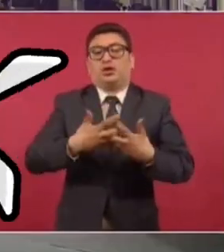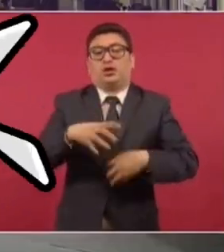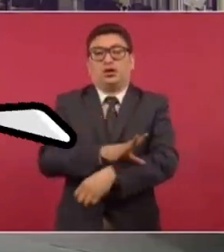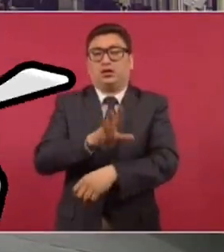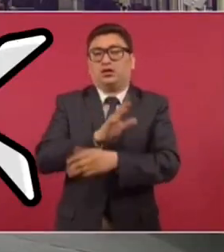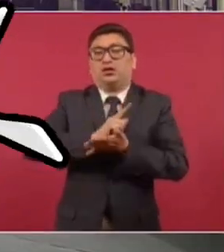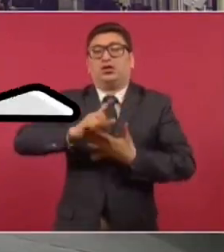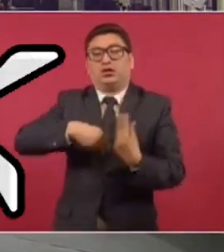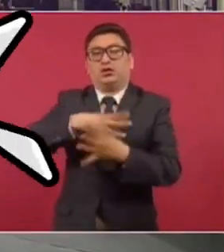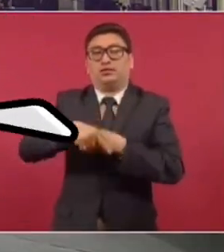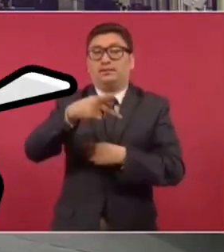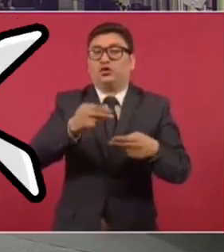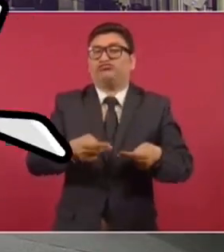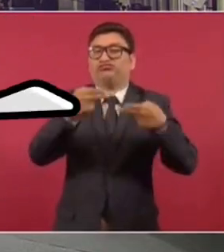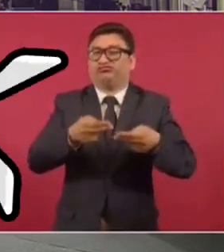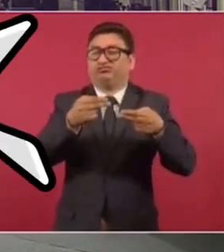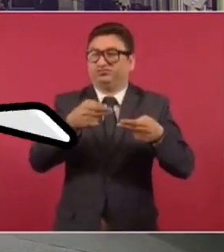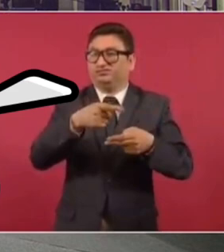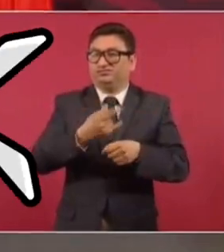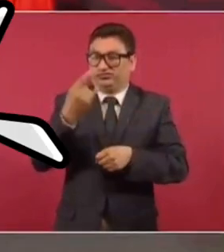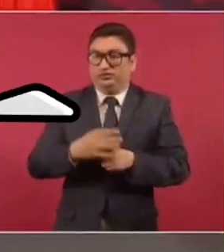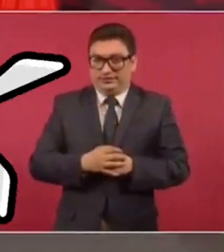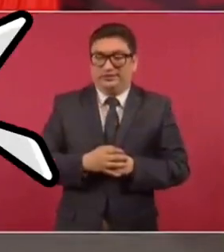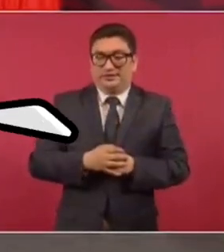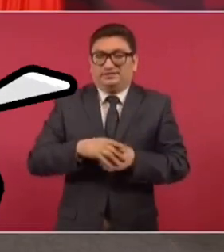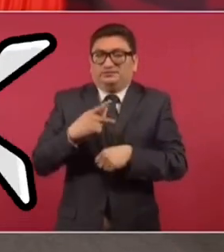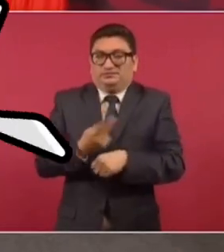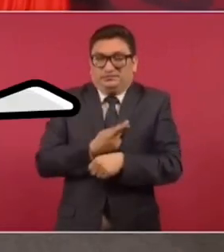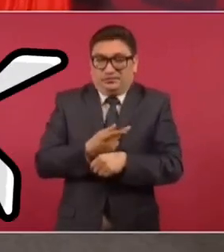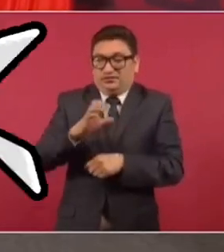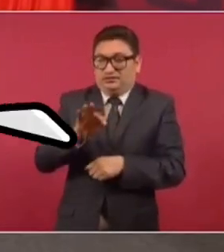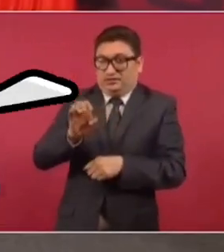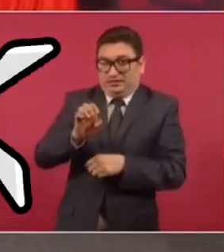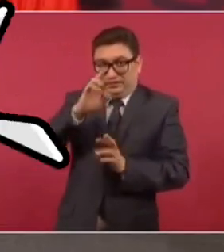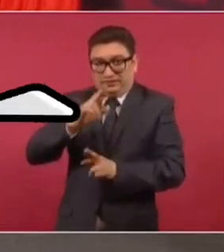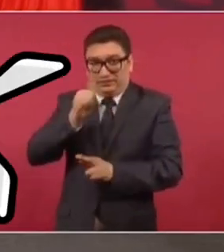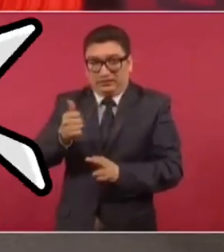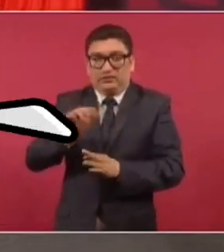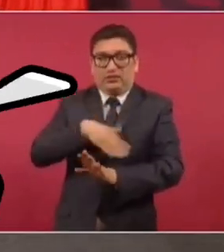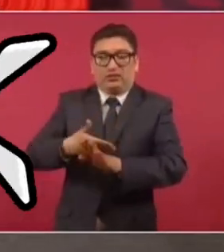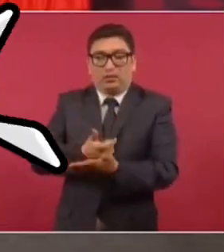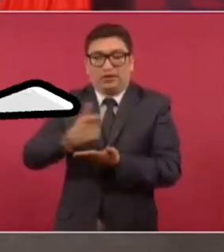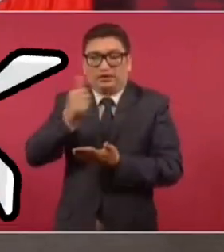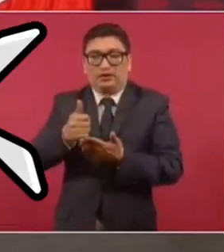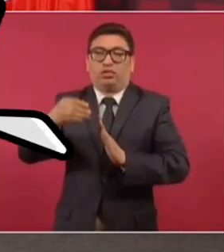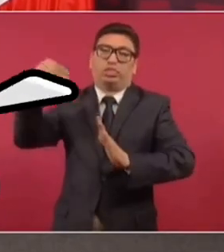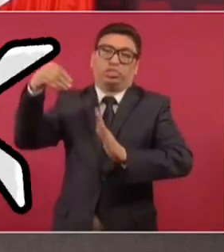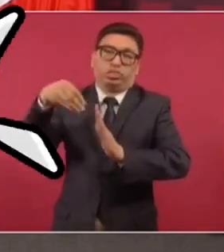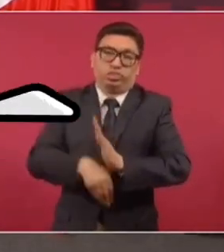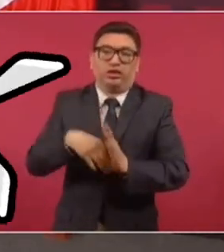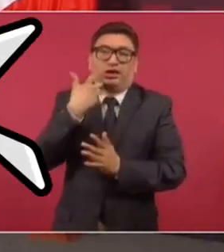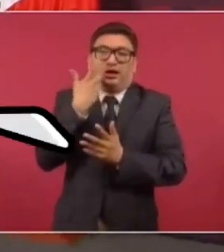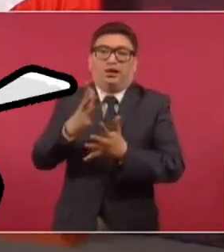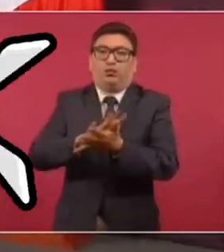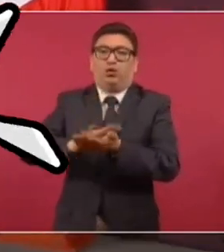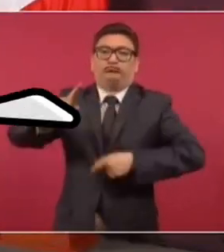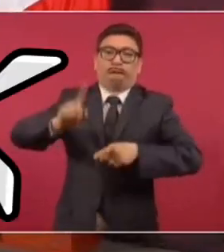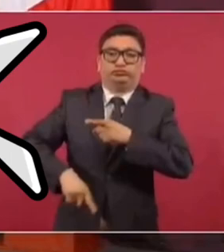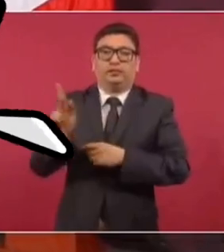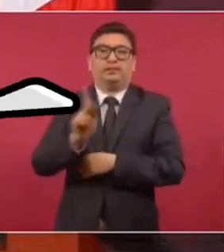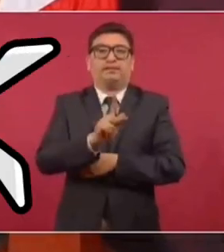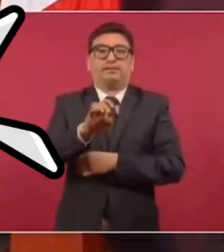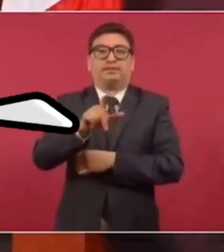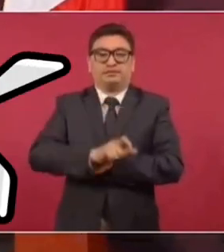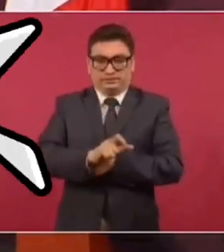y estaban pues destruyendo a la Comisión Federal de Electricidad. Ese era el propósito, cómo querían acabar con Pemex